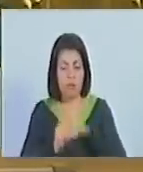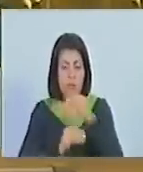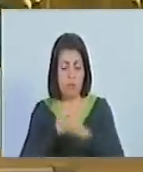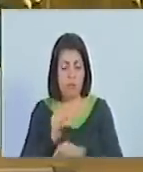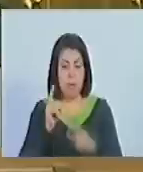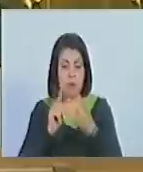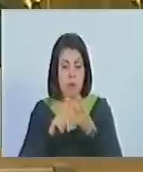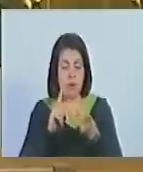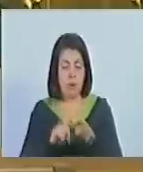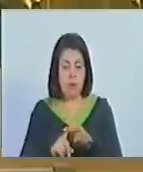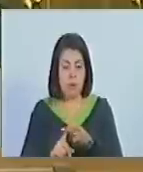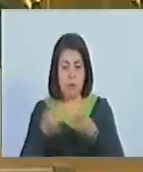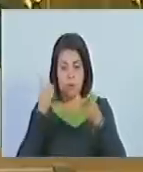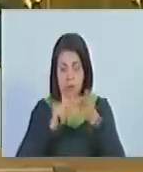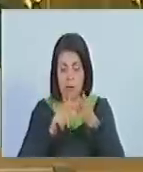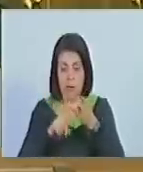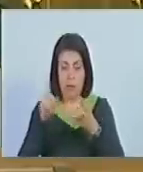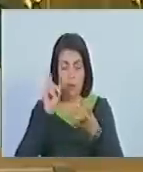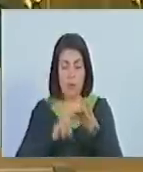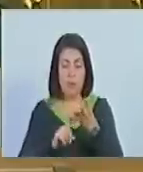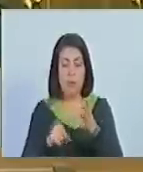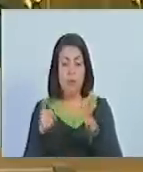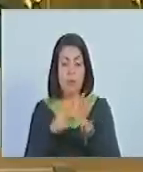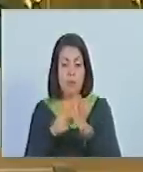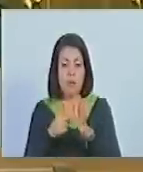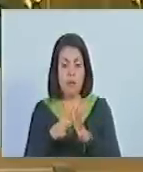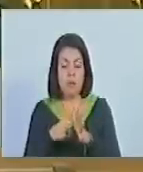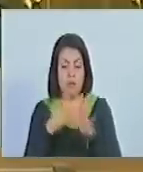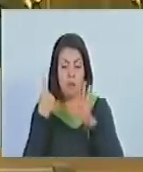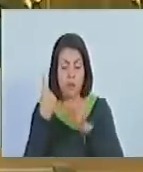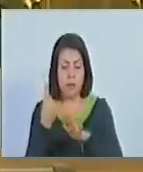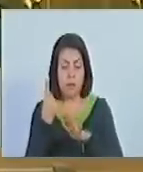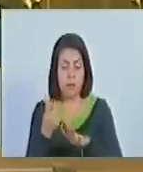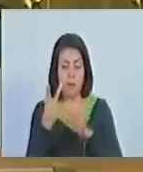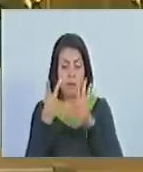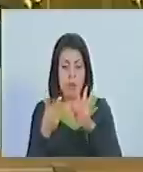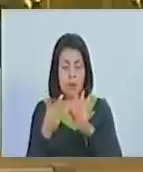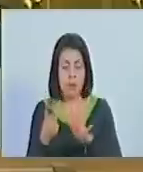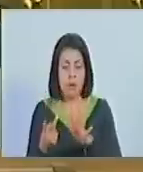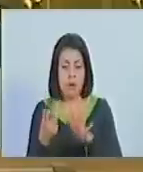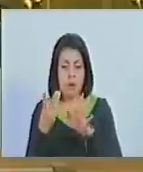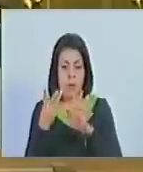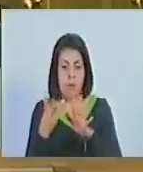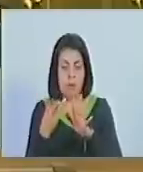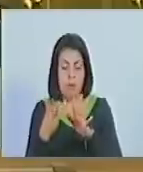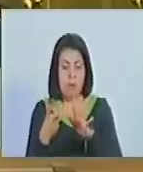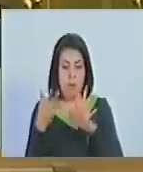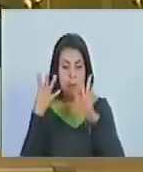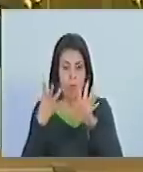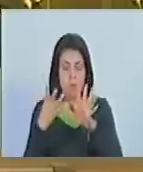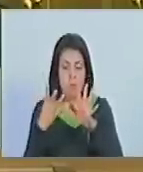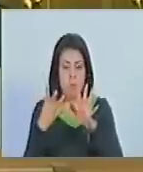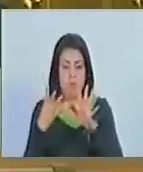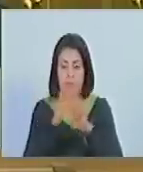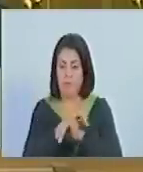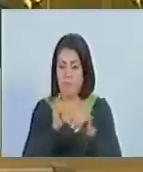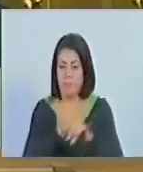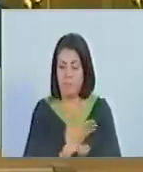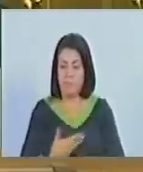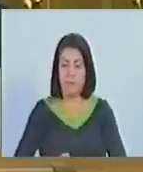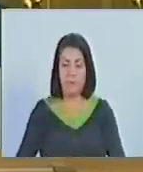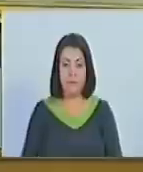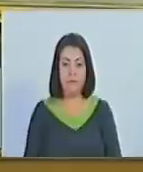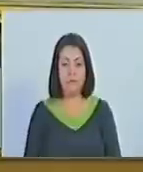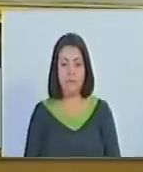segunda, tercera, cuarta, quinta, sexta, séptima, octava y novena. Esto, señor